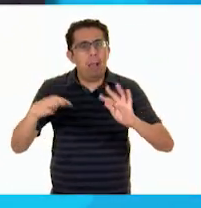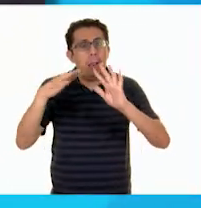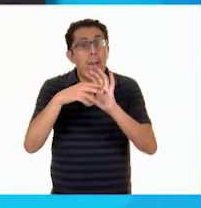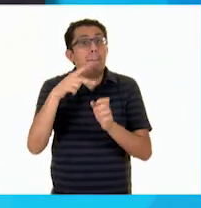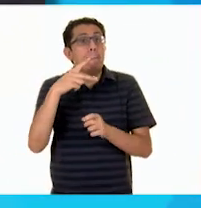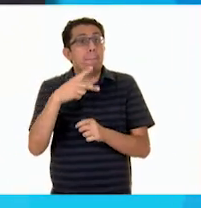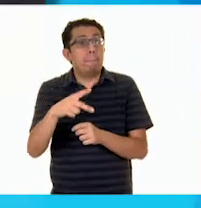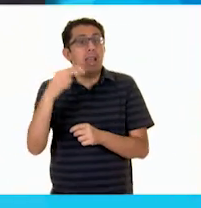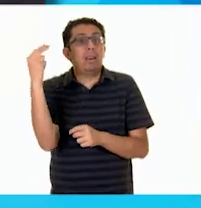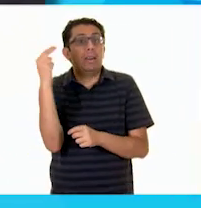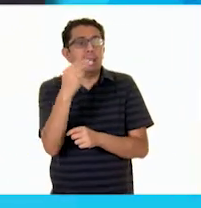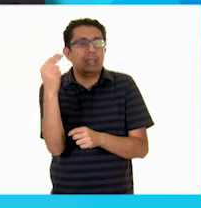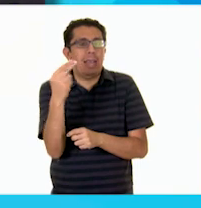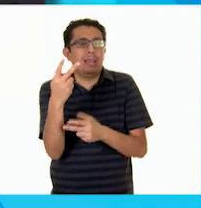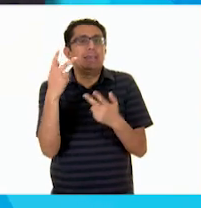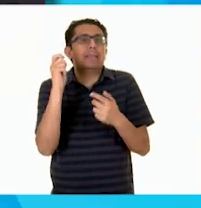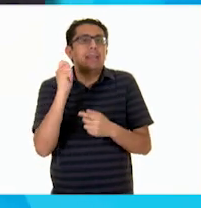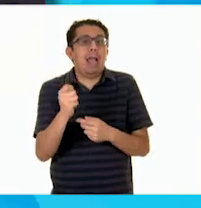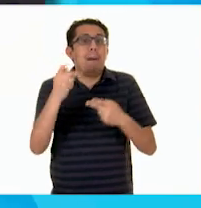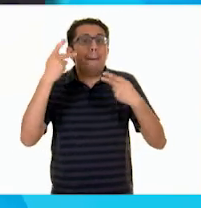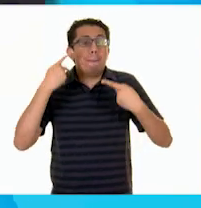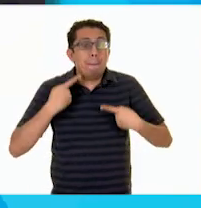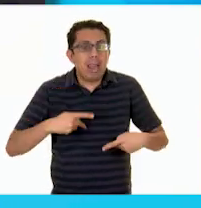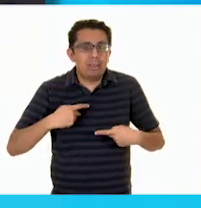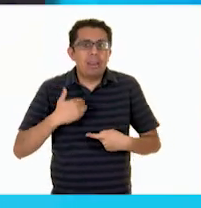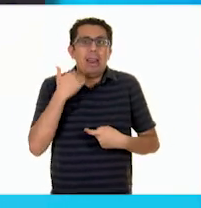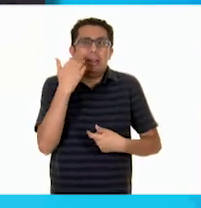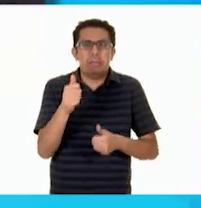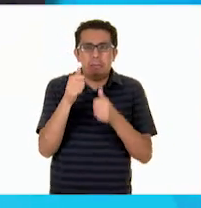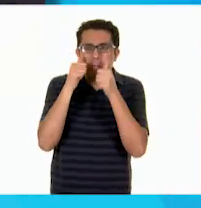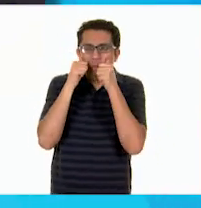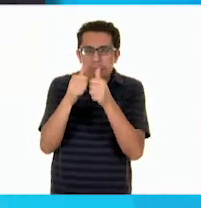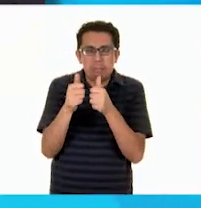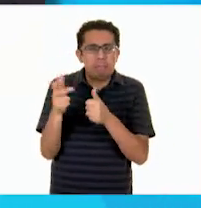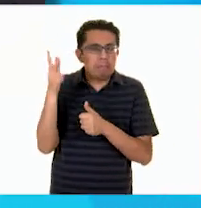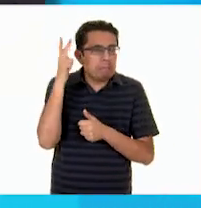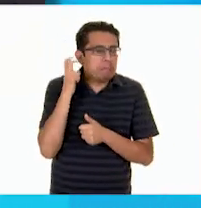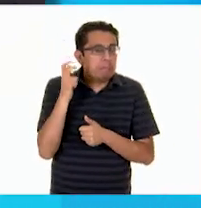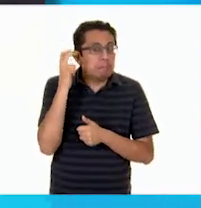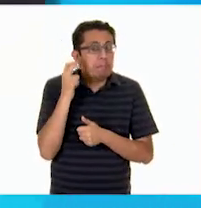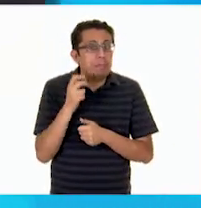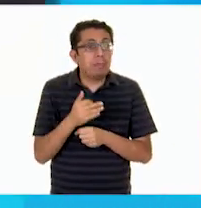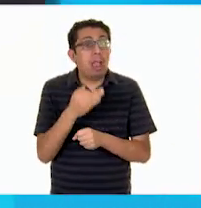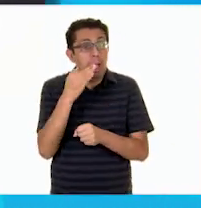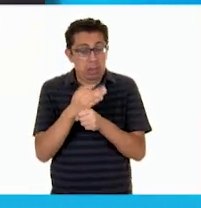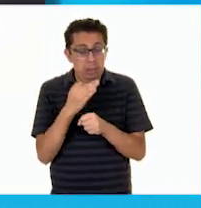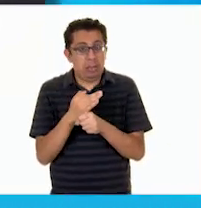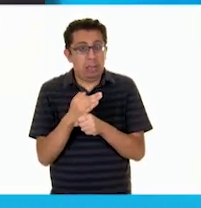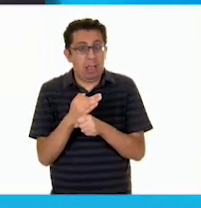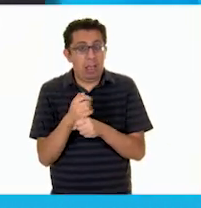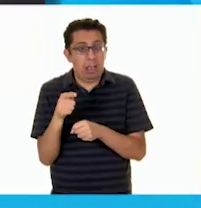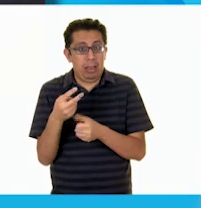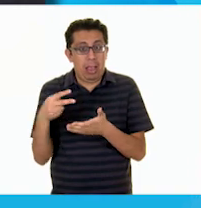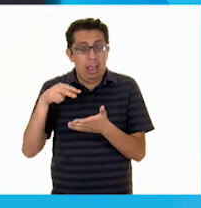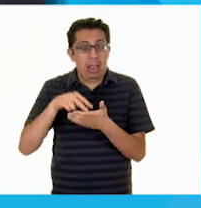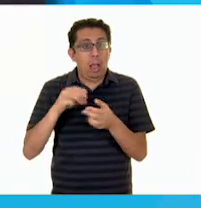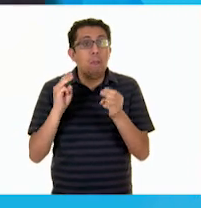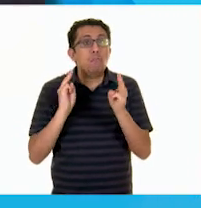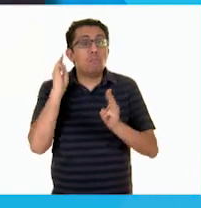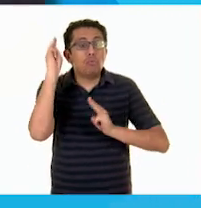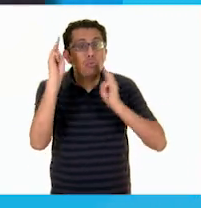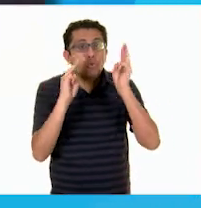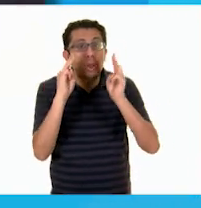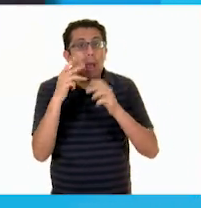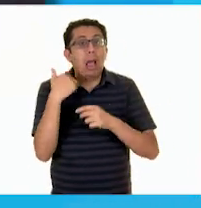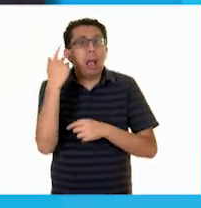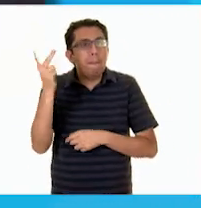necesitamos personas que estén dispuestas a escuchar. Bueno, ya que estamos en un museo, nos gustaría saber si te